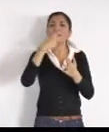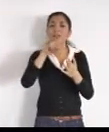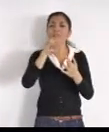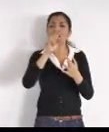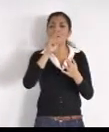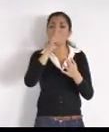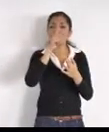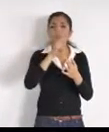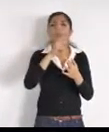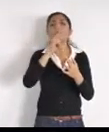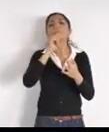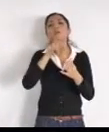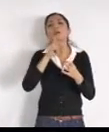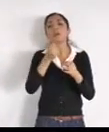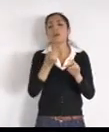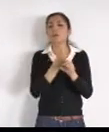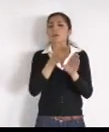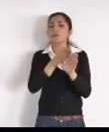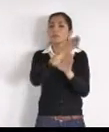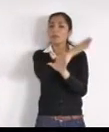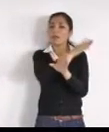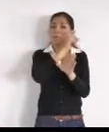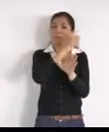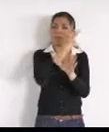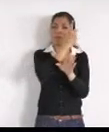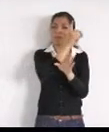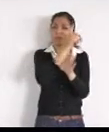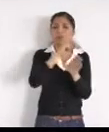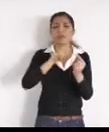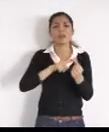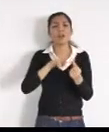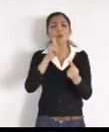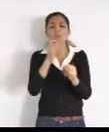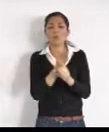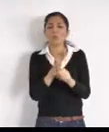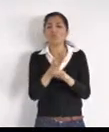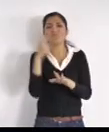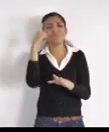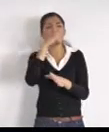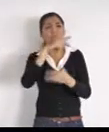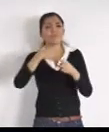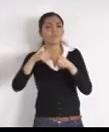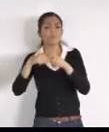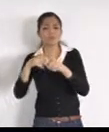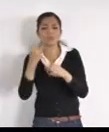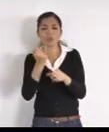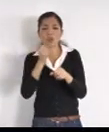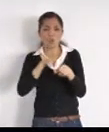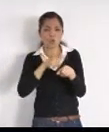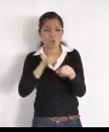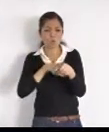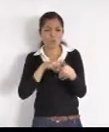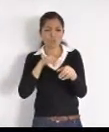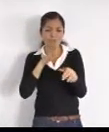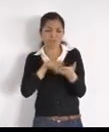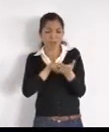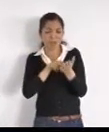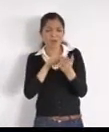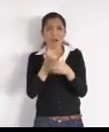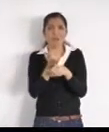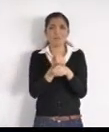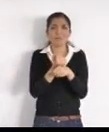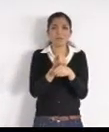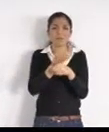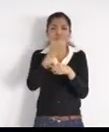pésima, no sé si el color, es negra, o color amarilla, te agradezco mucho, que seas un alcalde, cercano a la gente, como lo prometiste, te